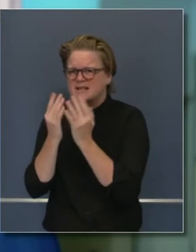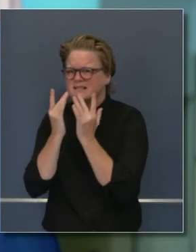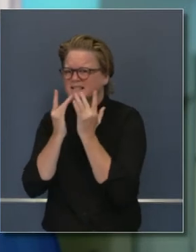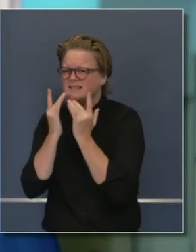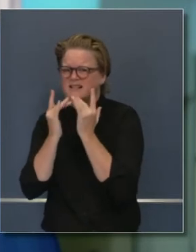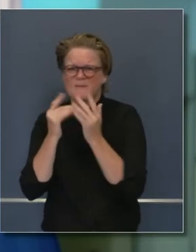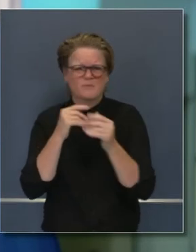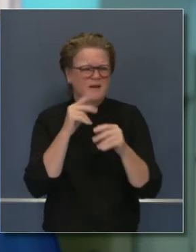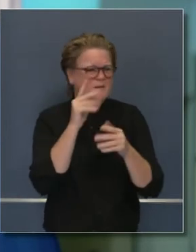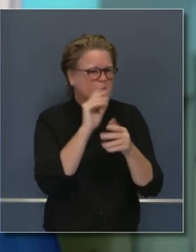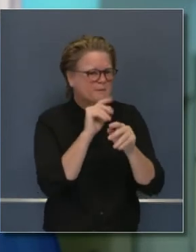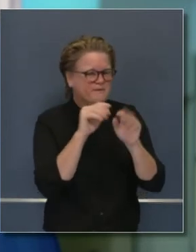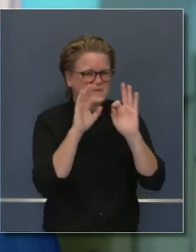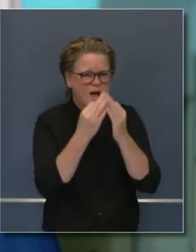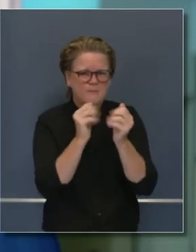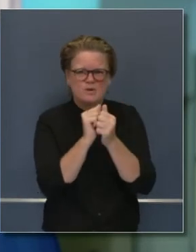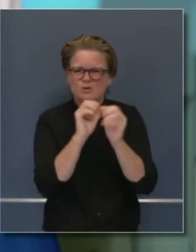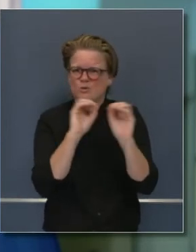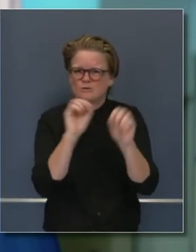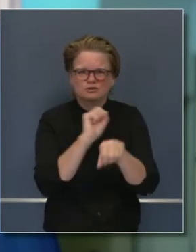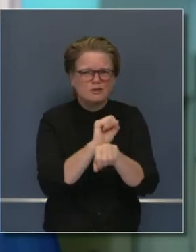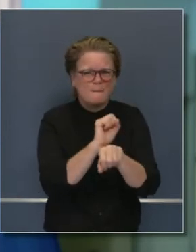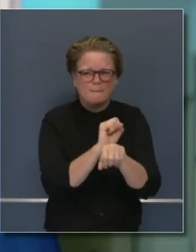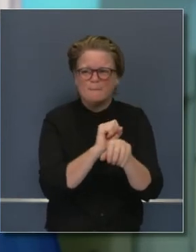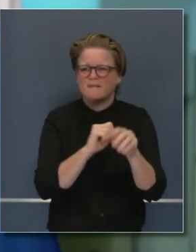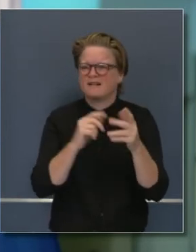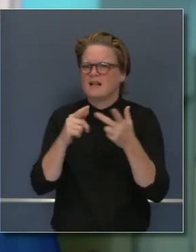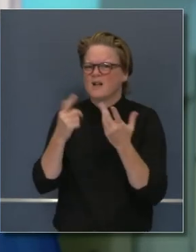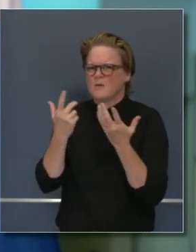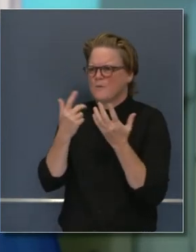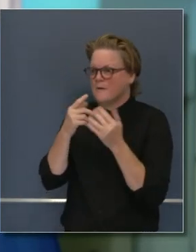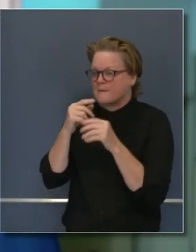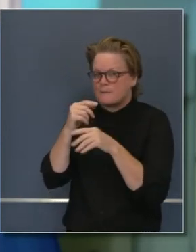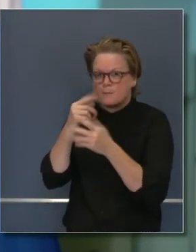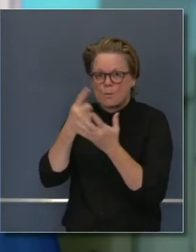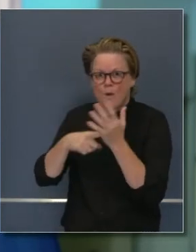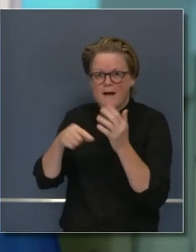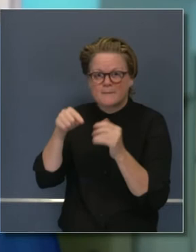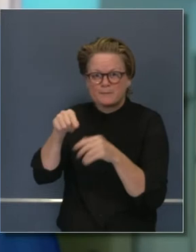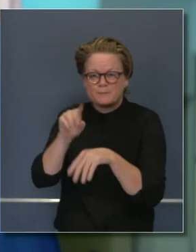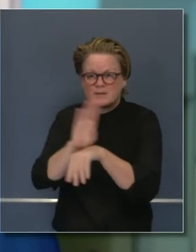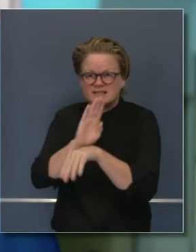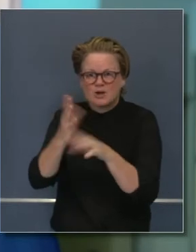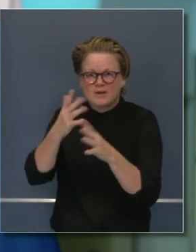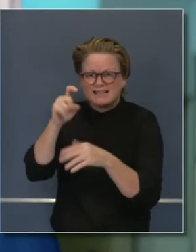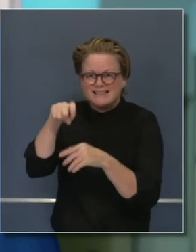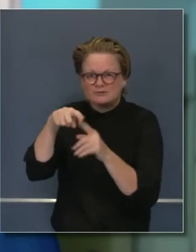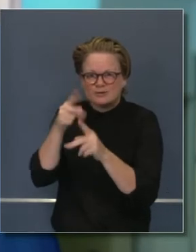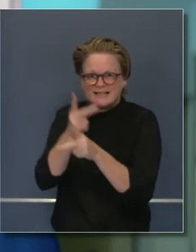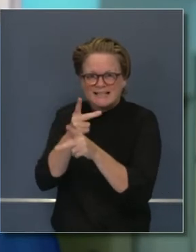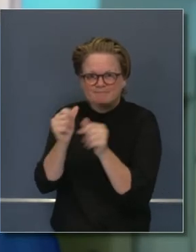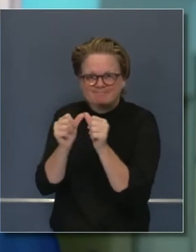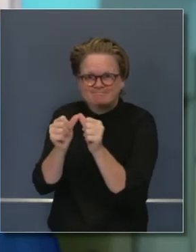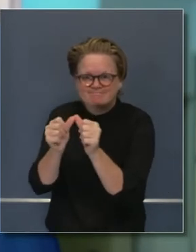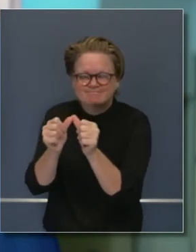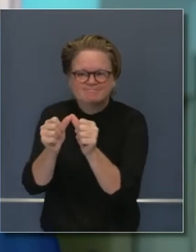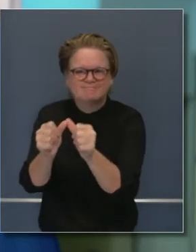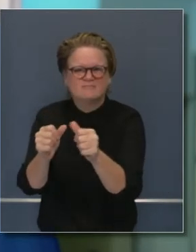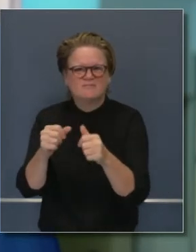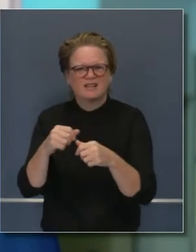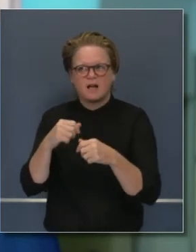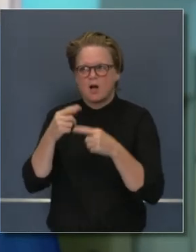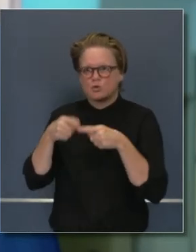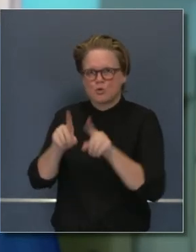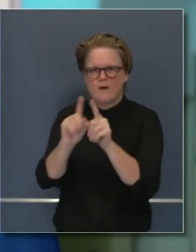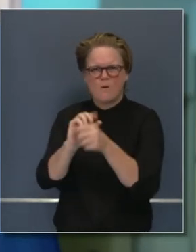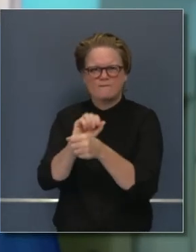negocios de todo tamaño. Para asegurarnos de que tengan las herramientas que necesitan, los recursos que necesitan para sobreponerse a